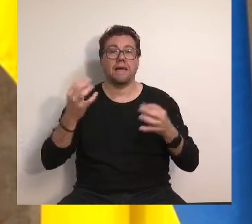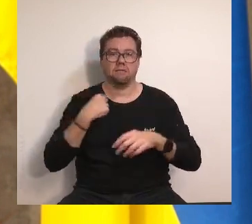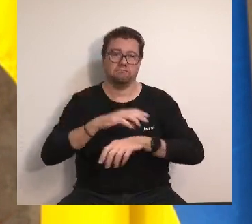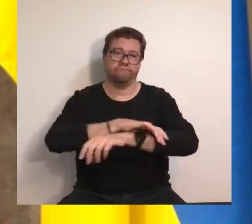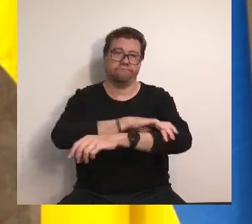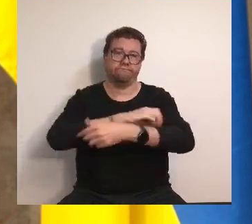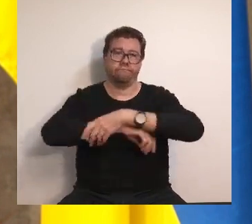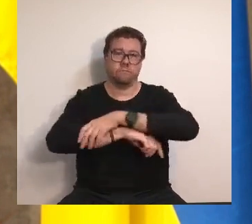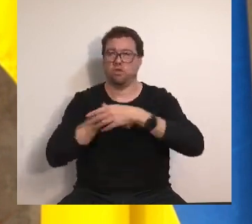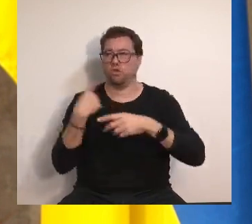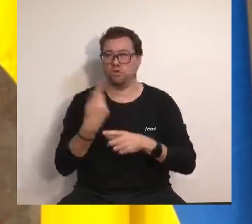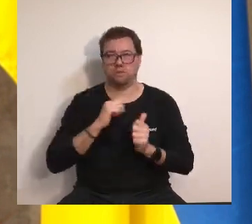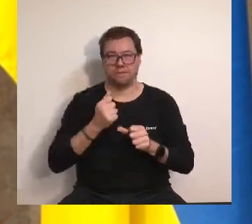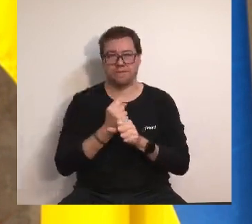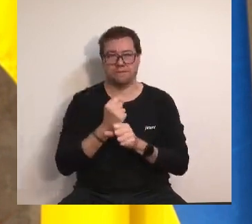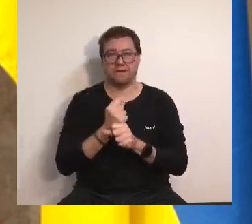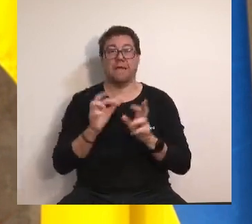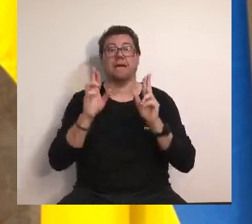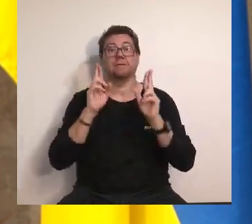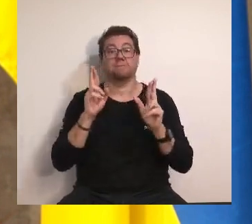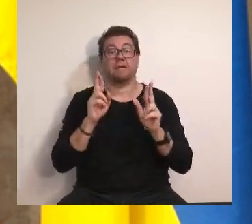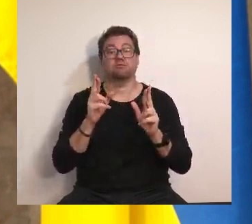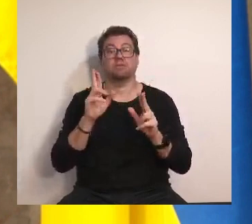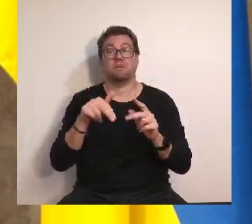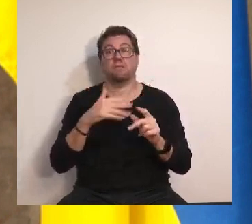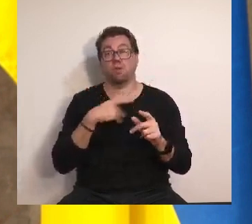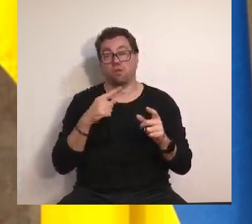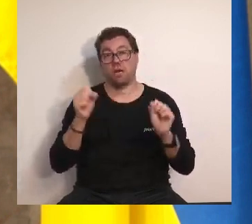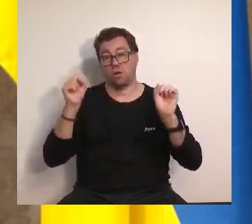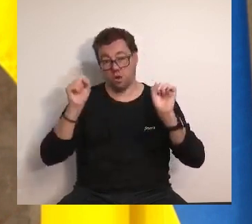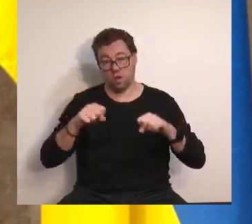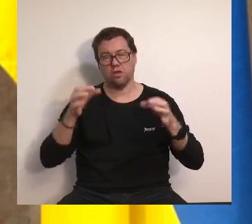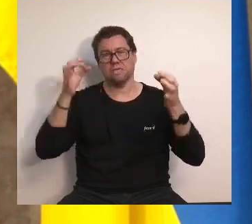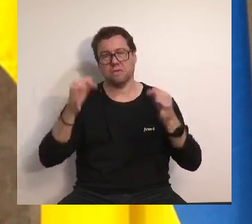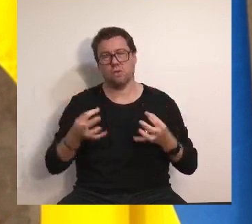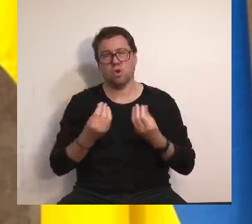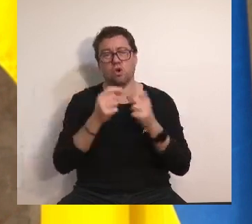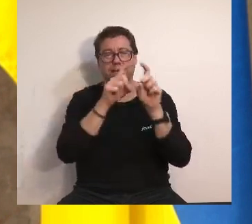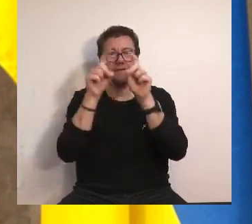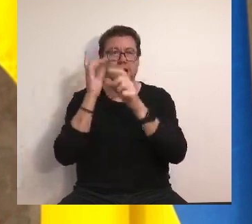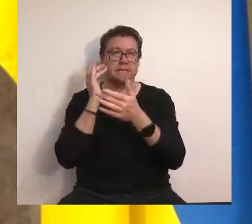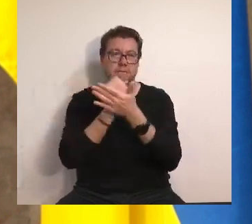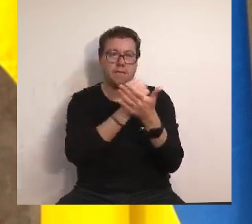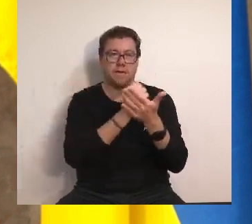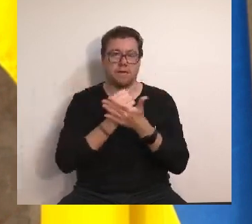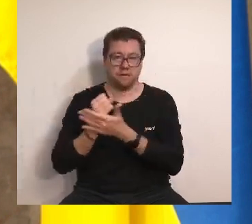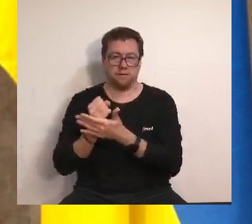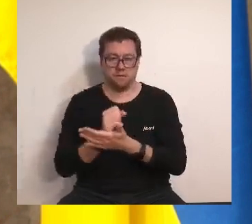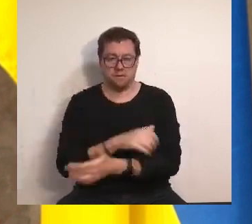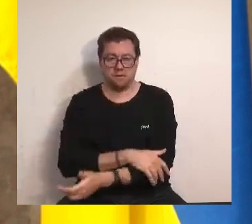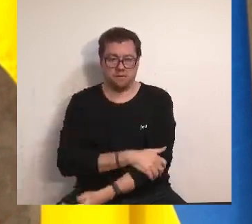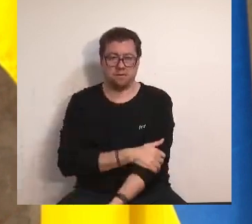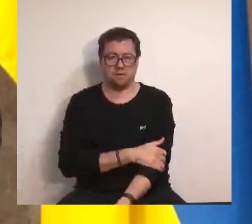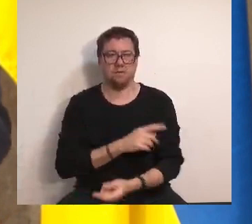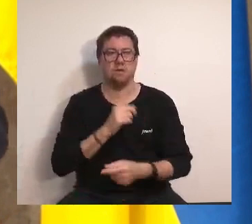todos de nuestra parte y esperemos que también podamos llegar a un acuerdo, que seguro que sí, con las entidades financieras, tanto para los promotores como